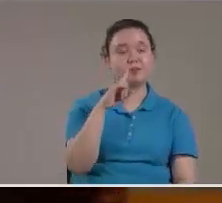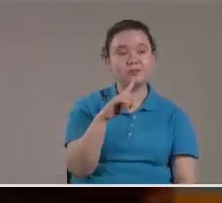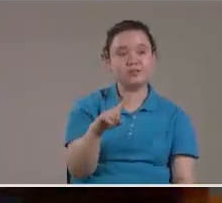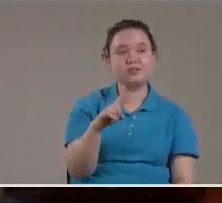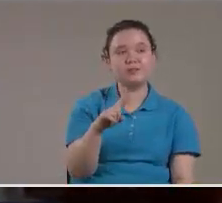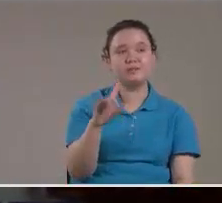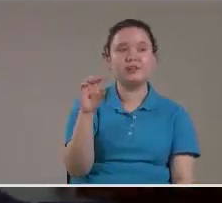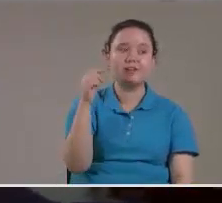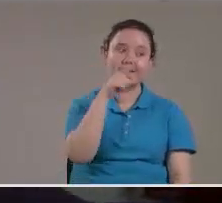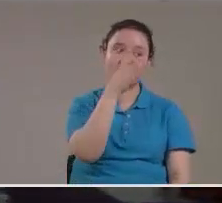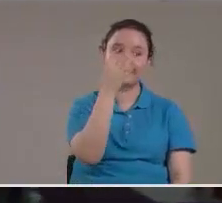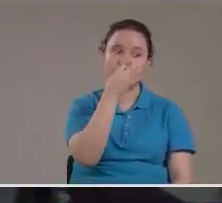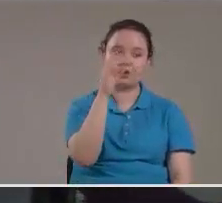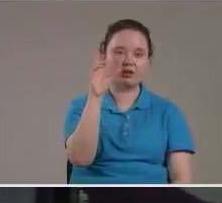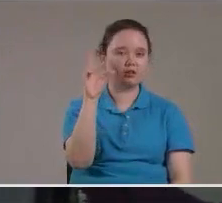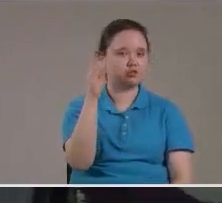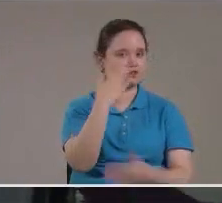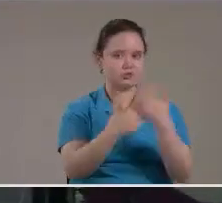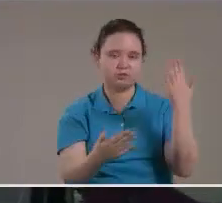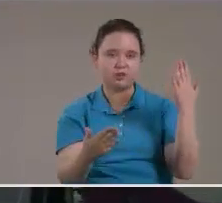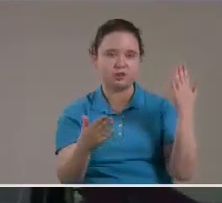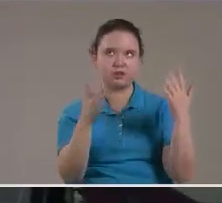Que a esa mujer No se va